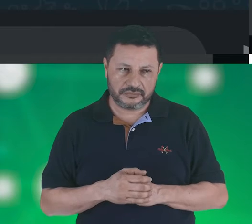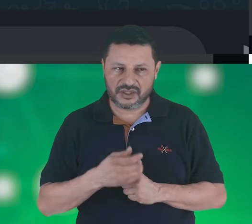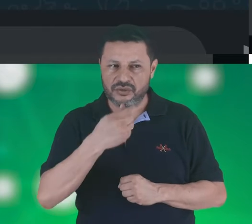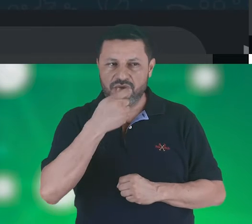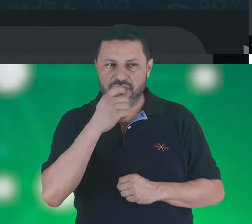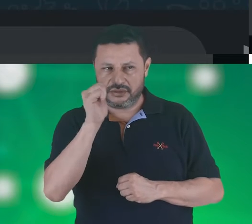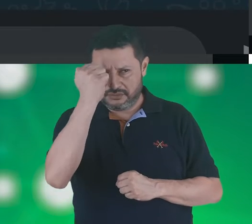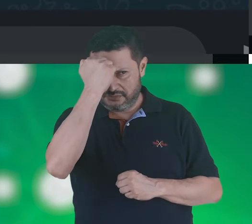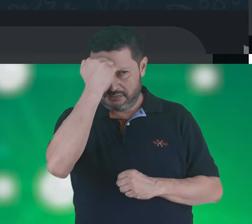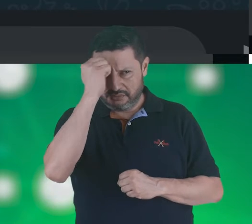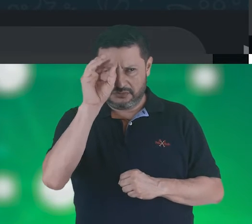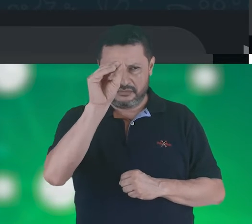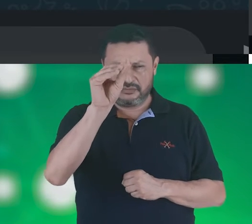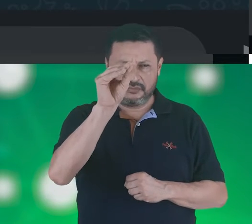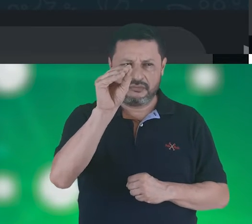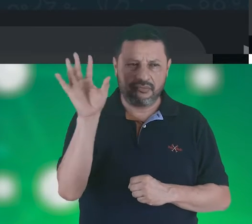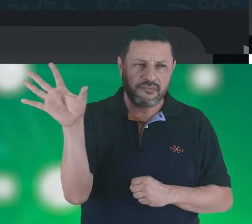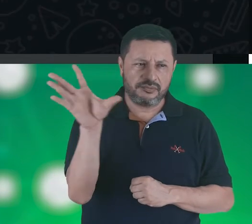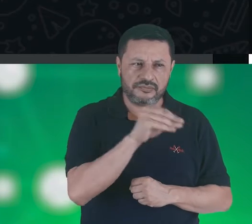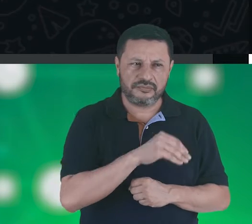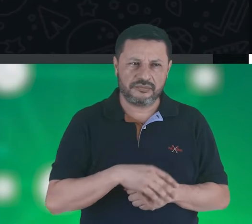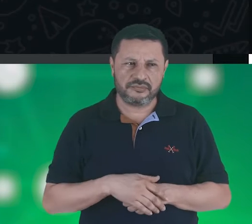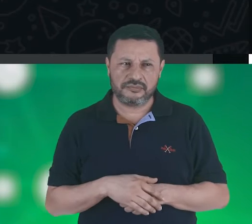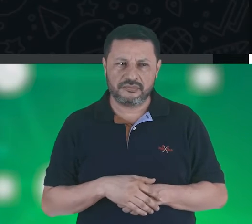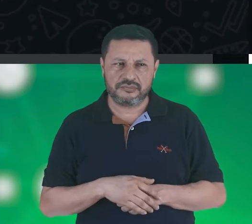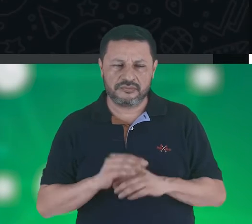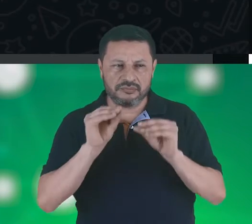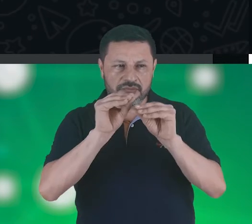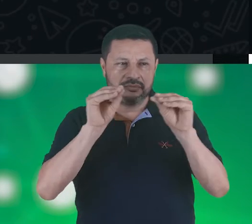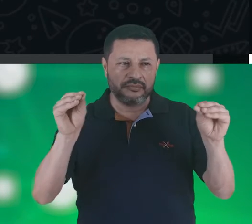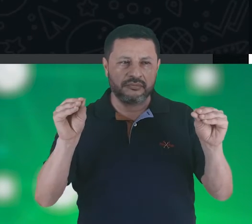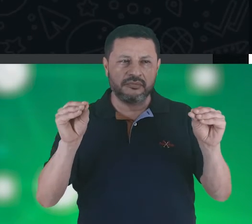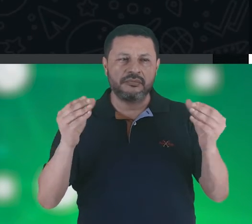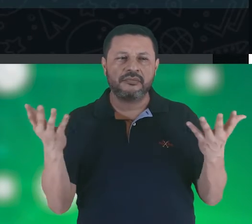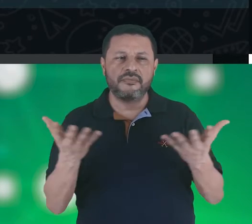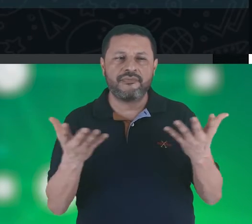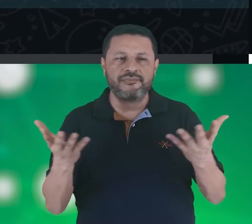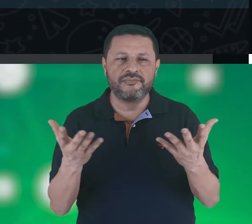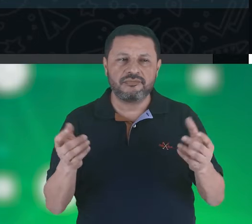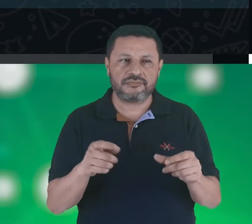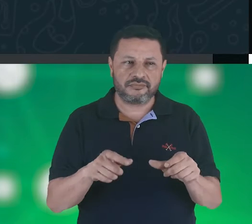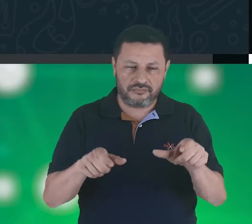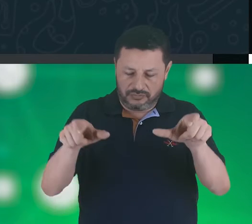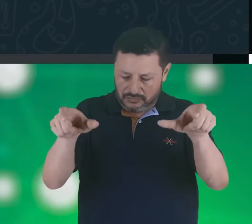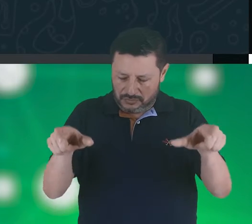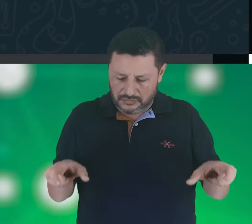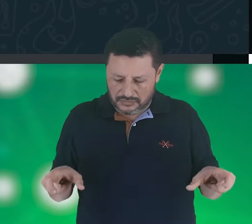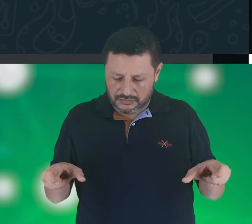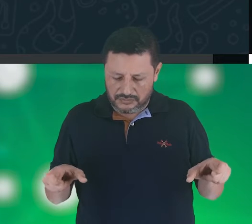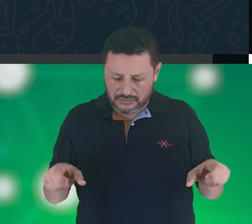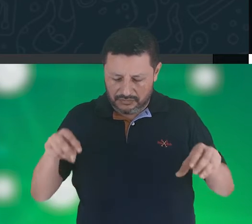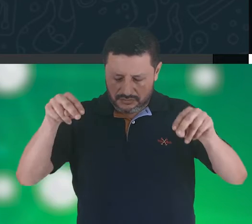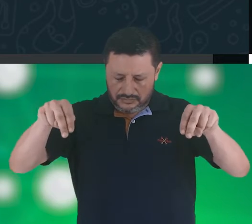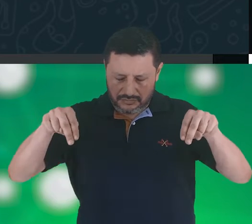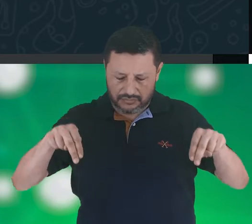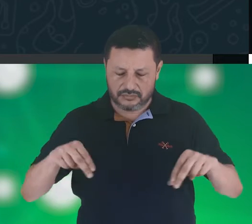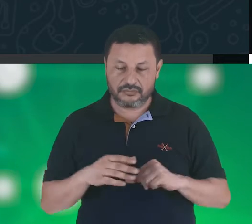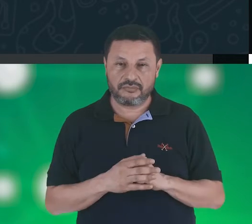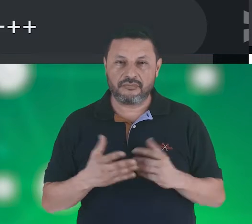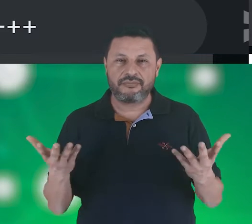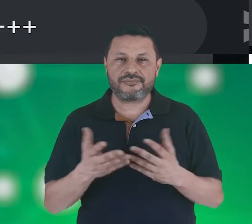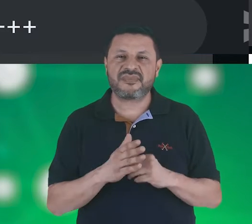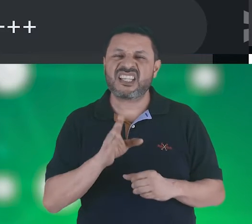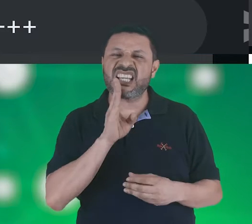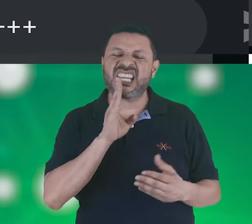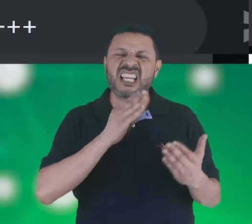partido, anunciando a los equipos, indicando en qué posición de la cancha virtual se encuentran y